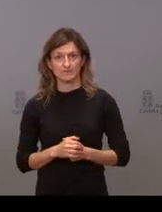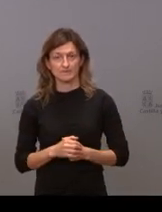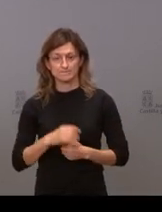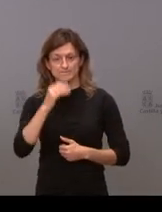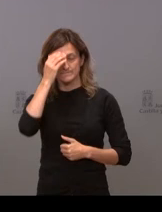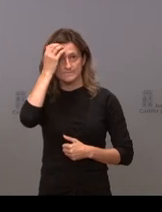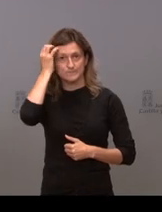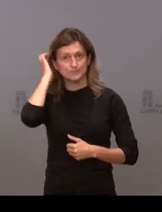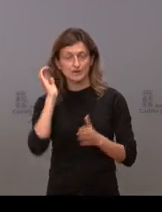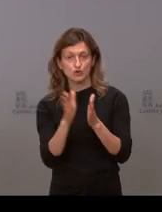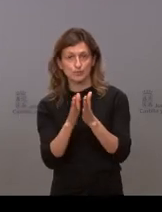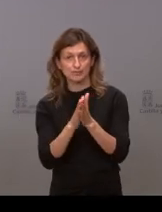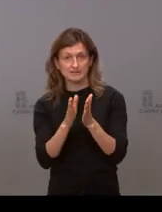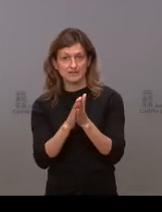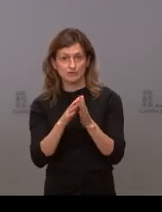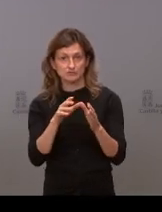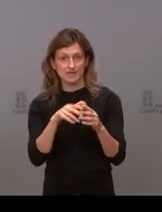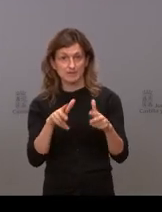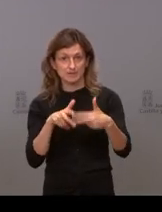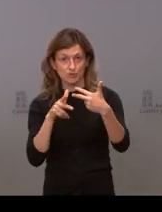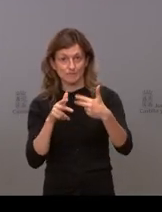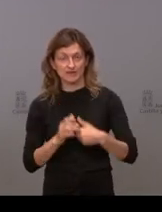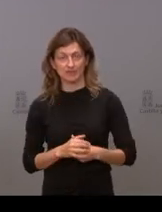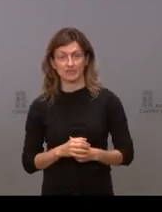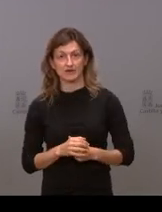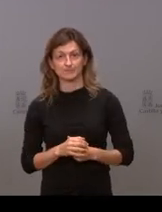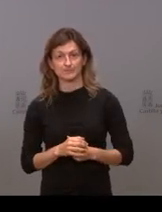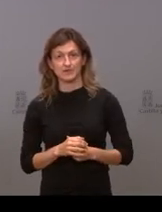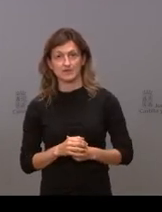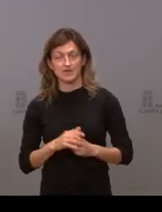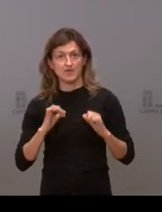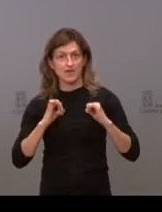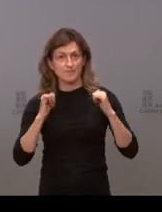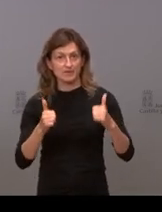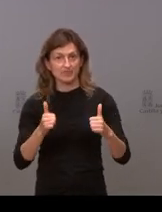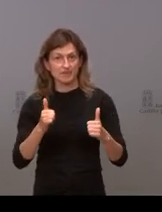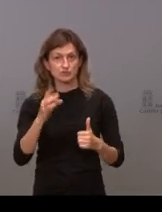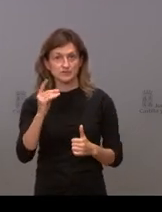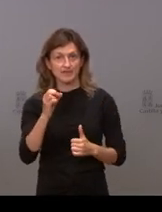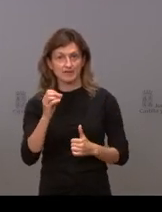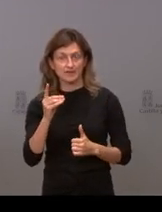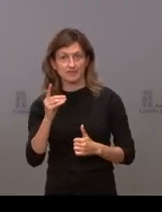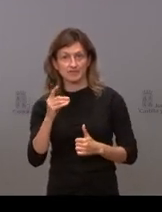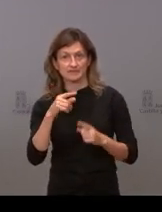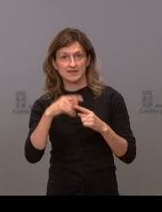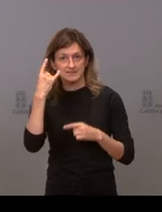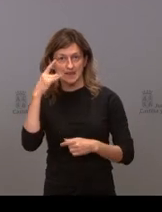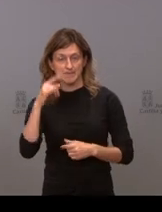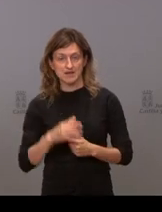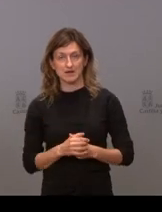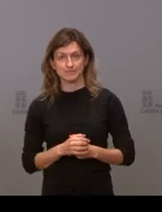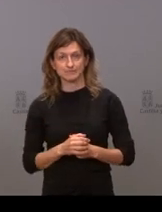los compañeros que nos siguen por videoconferencia y hoy vamos a empezar con David Rysueño de la Gaceta de Salamanca